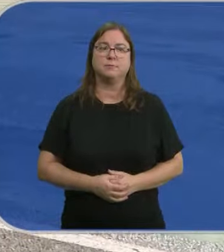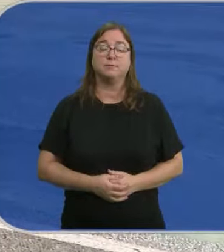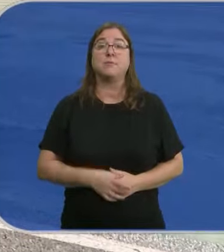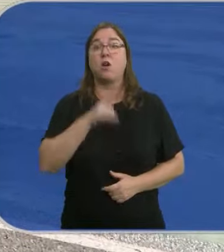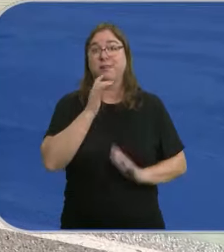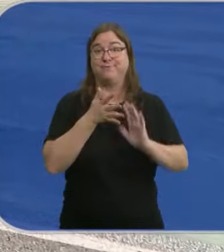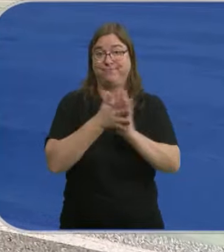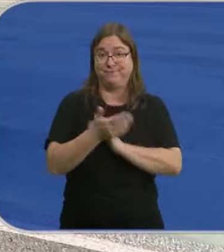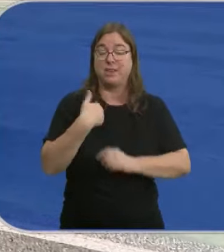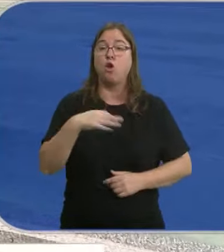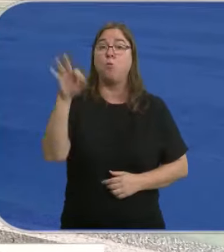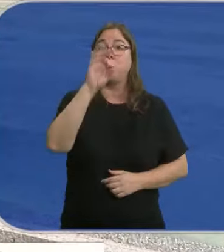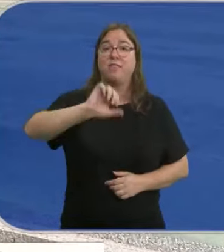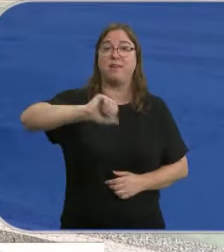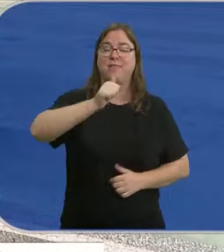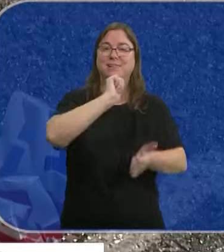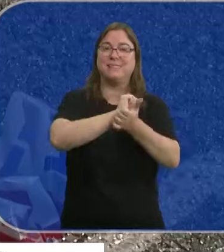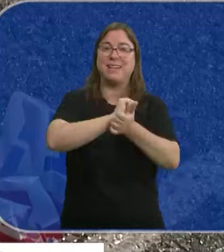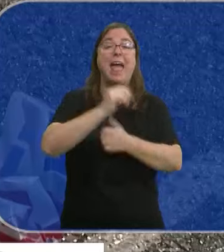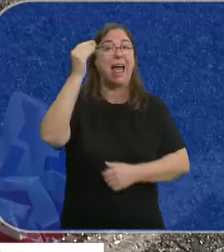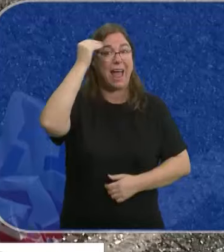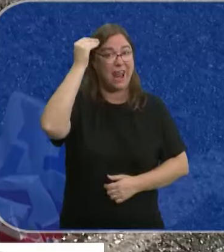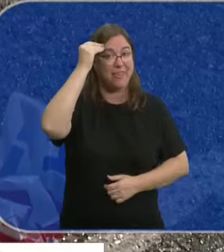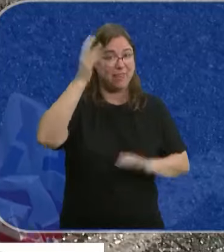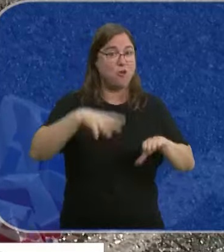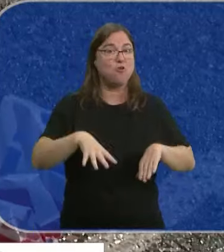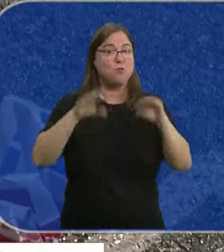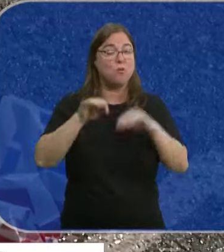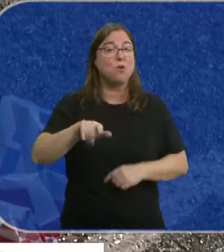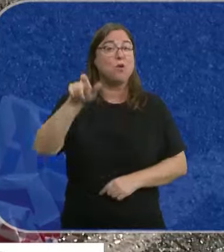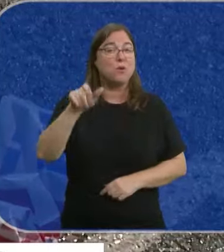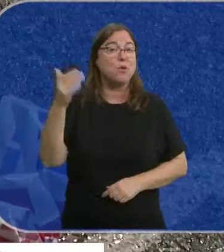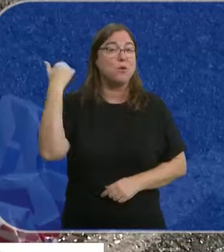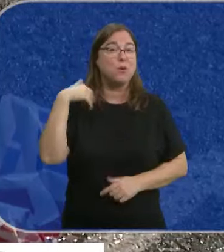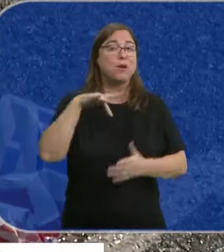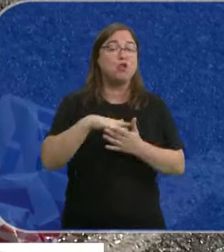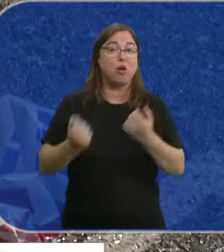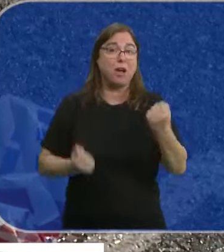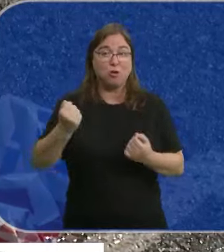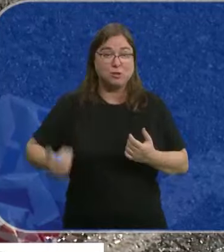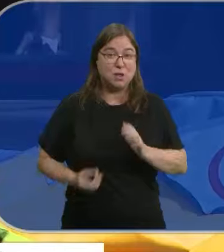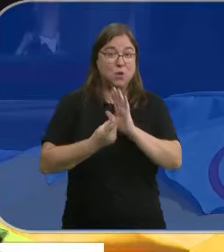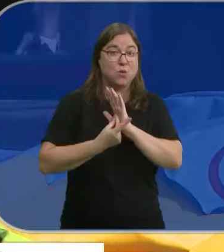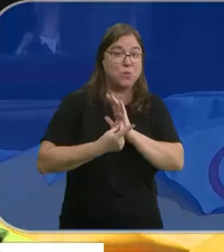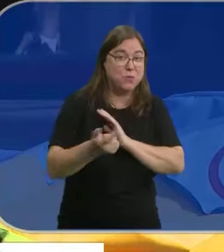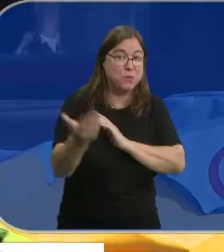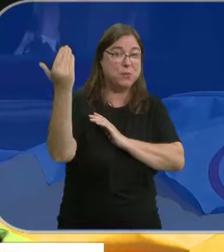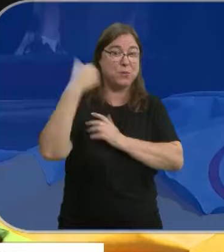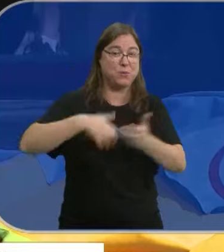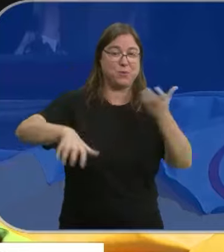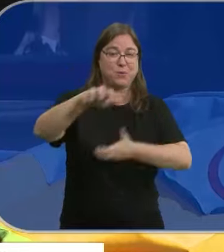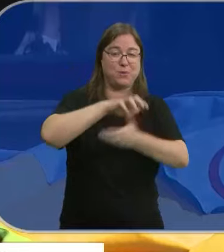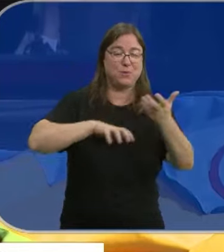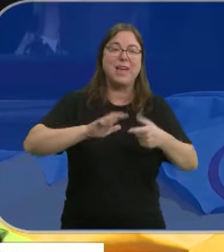Les contamos además que la Policía Nacional ha detenido en Aranda de Duero, en Burgos, a uno de los ocupantes del vehículo que se dio a la fuga tras la